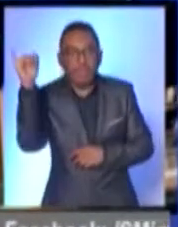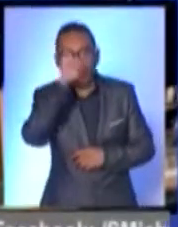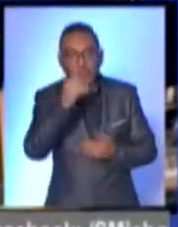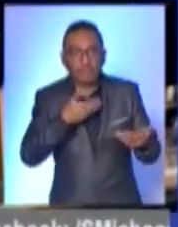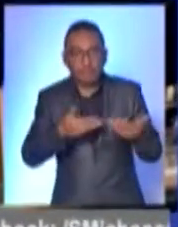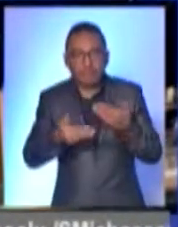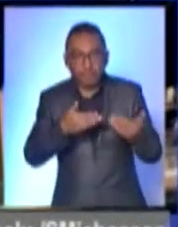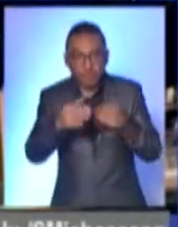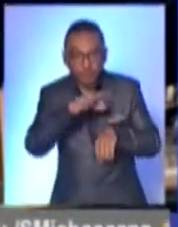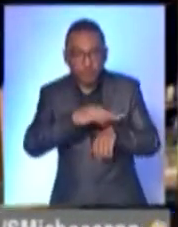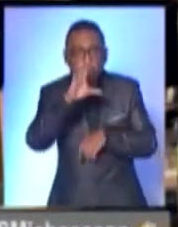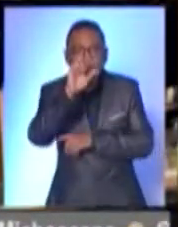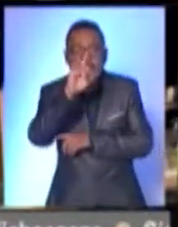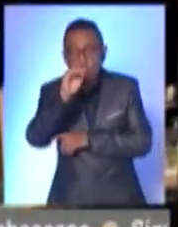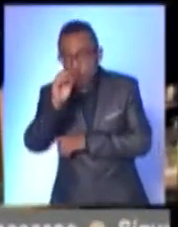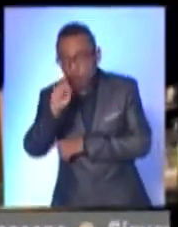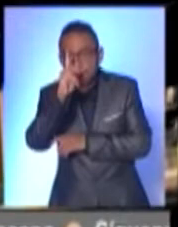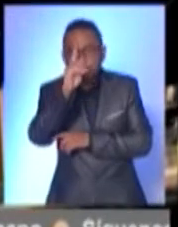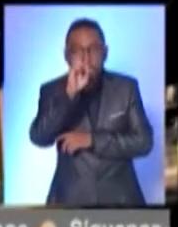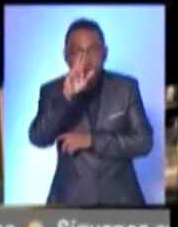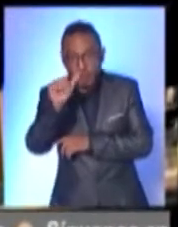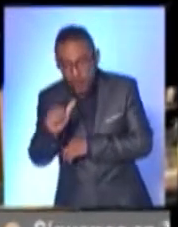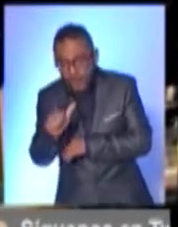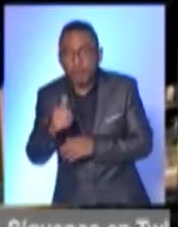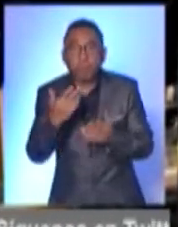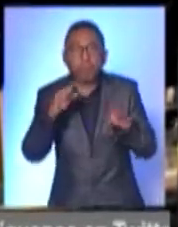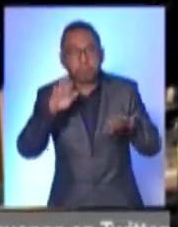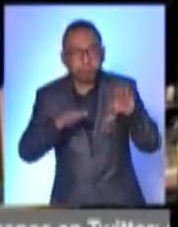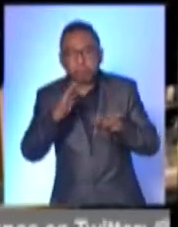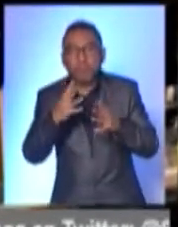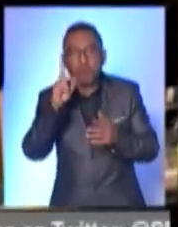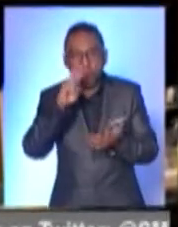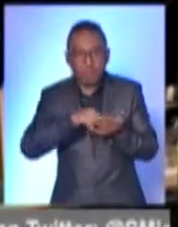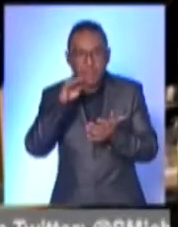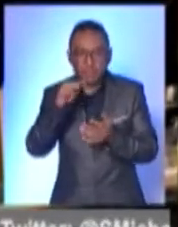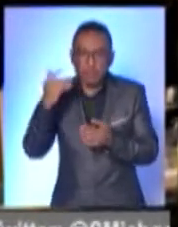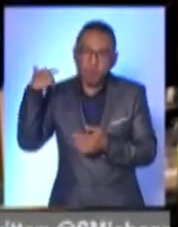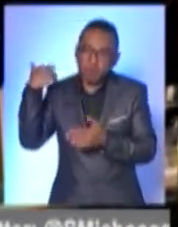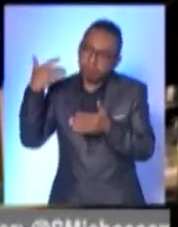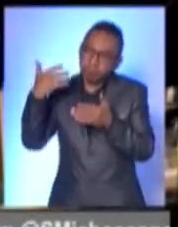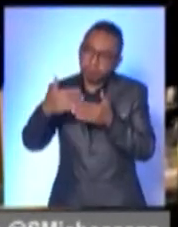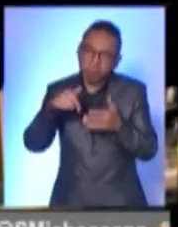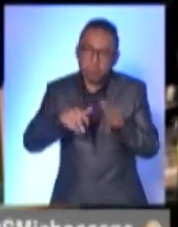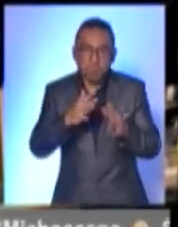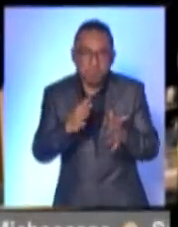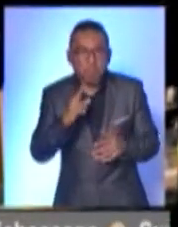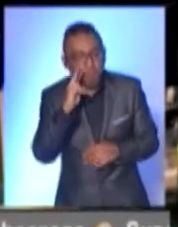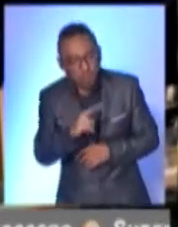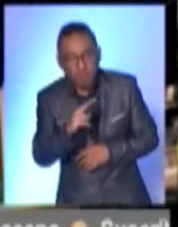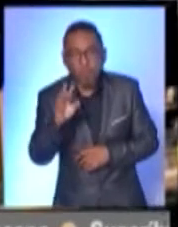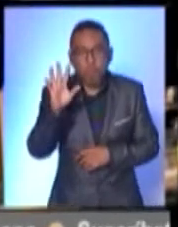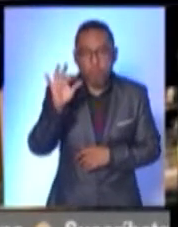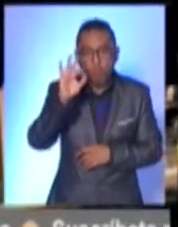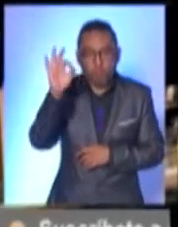médicos, Carlos Perea Peña. Hasta en comparación con 2019 teníamos un promedio de un 40% de